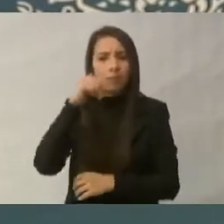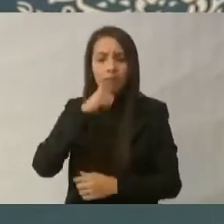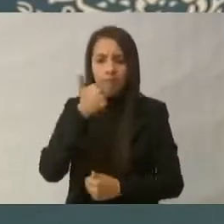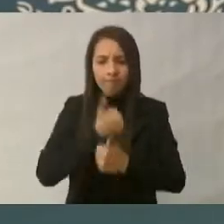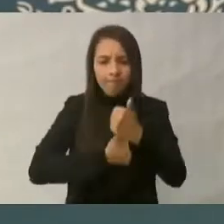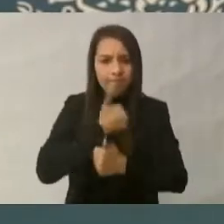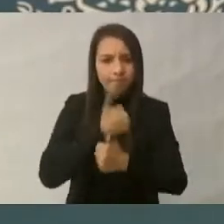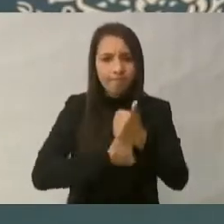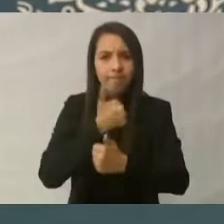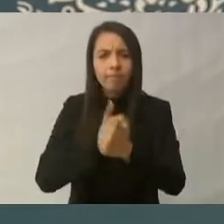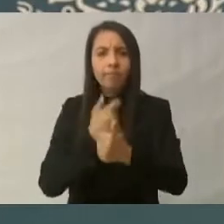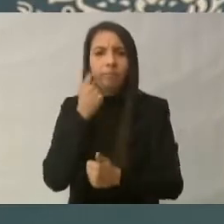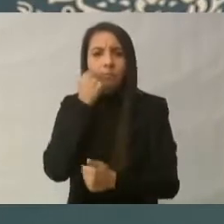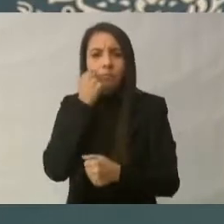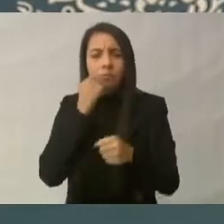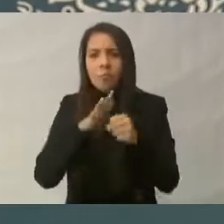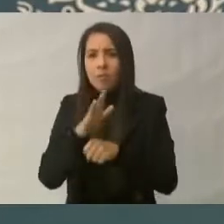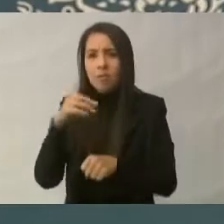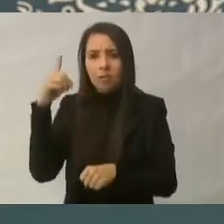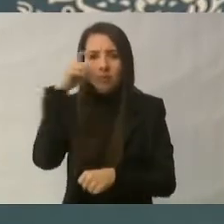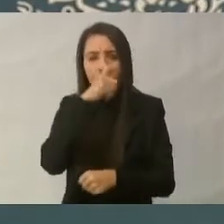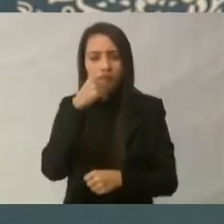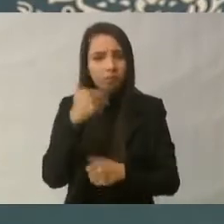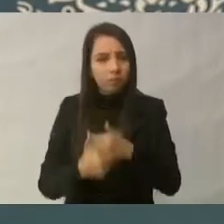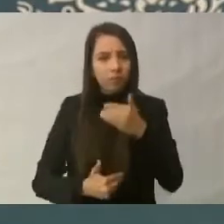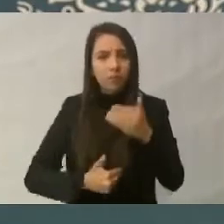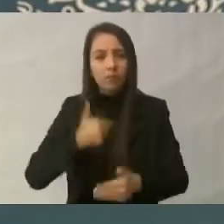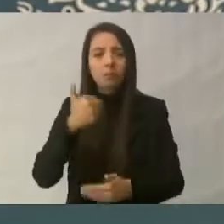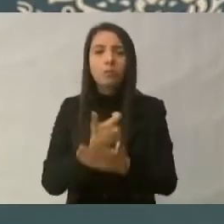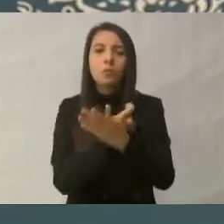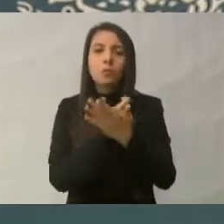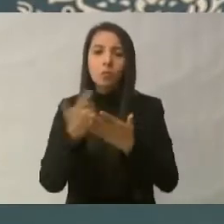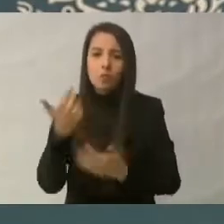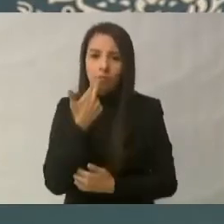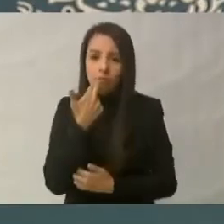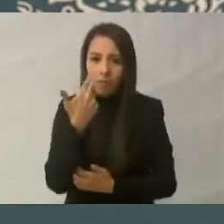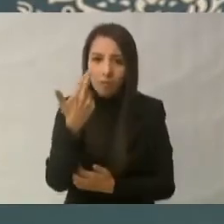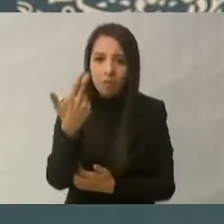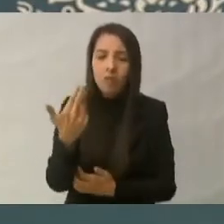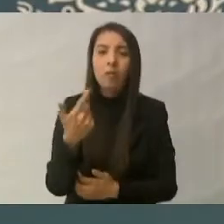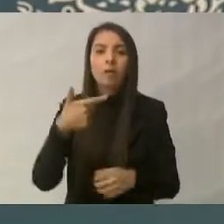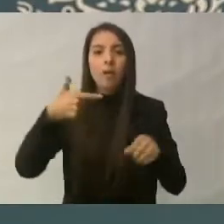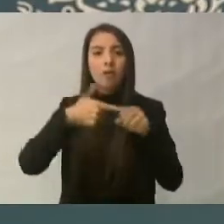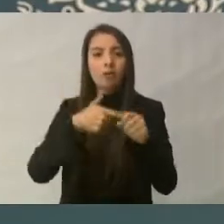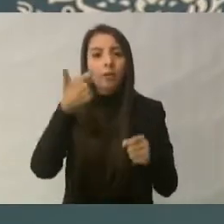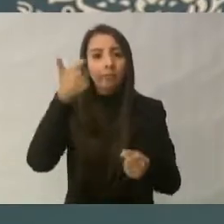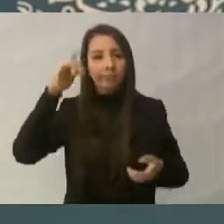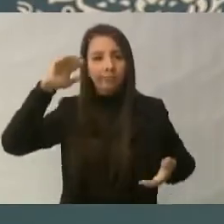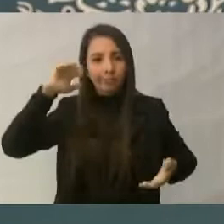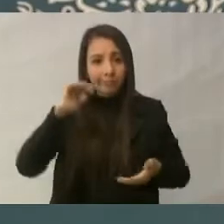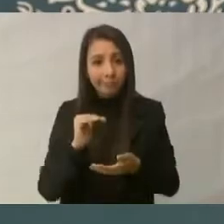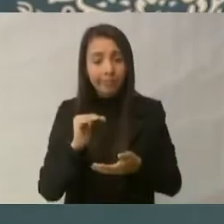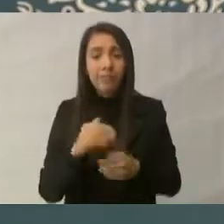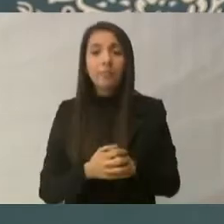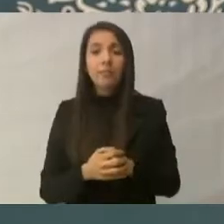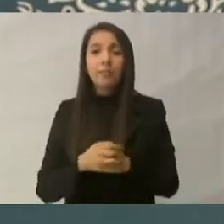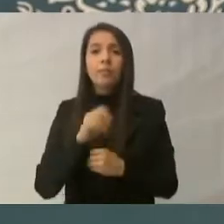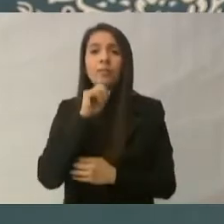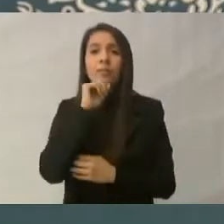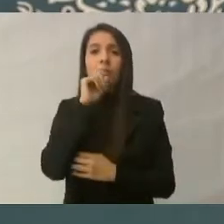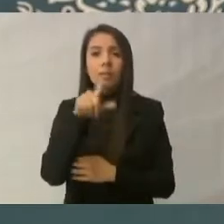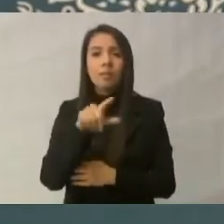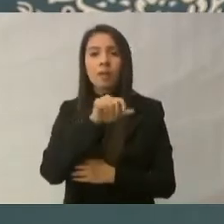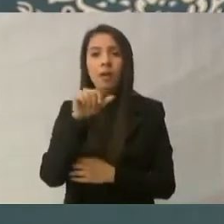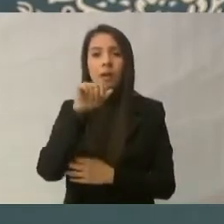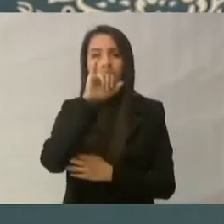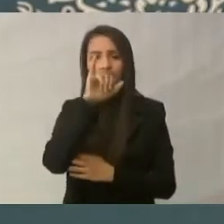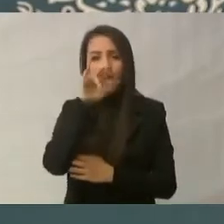importar su dificultad. Mejores salarios, menores costos de las gasolinas, así como la disminución de las tasas de